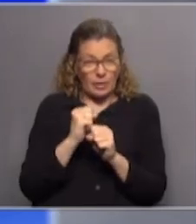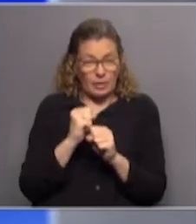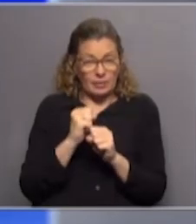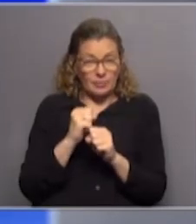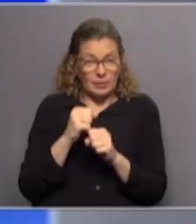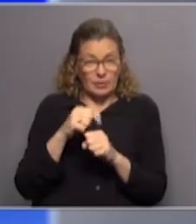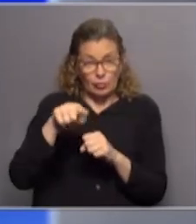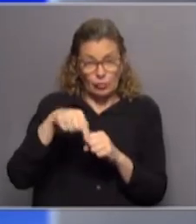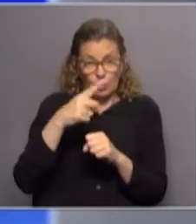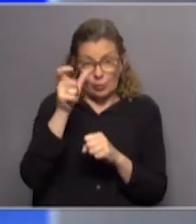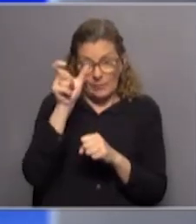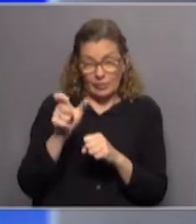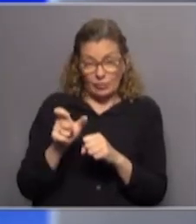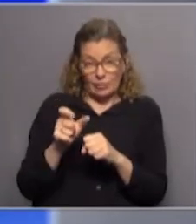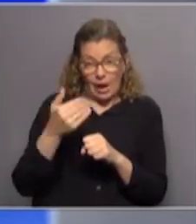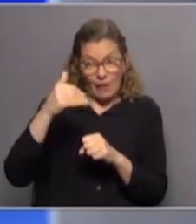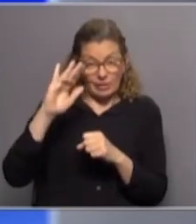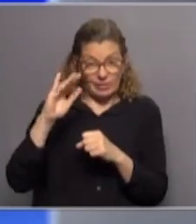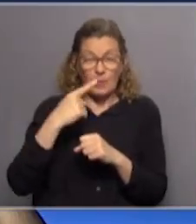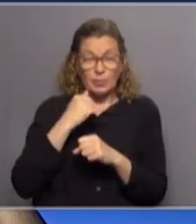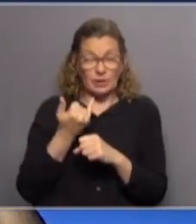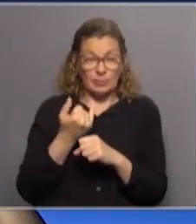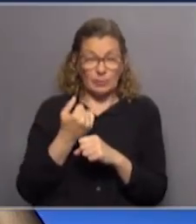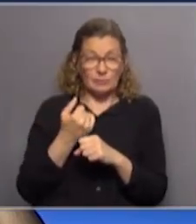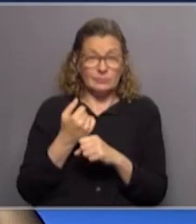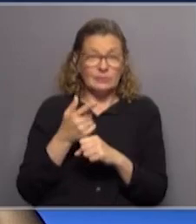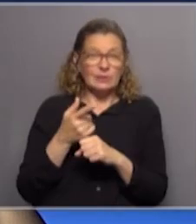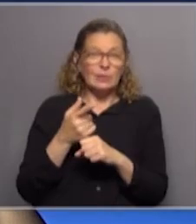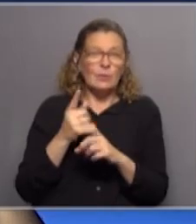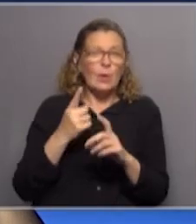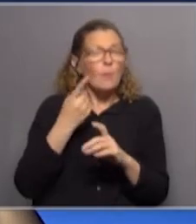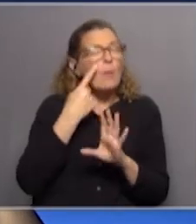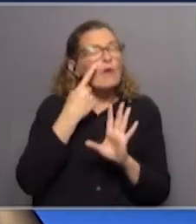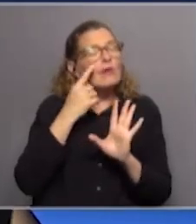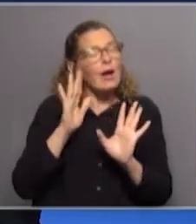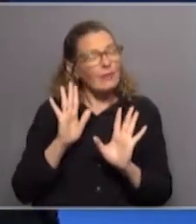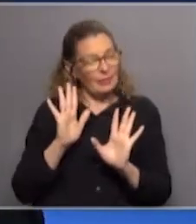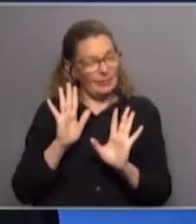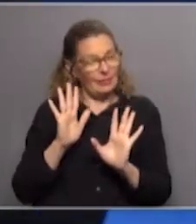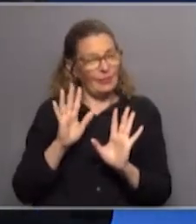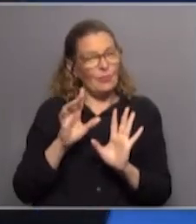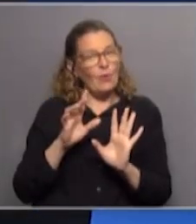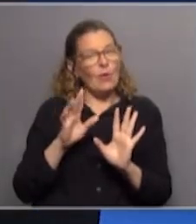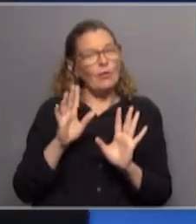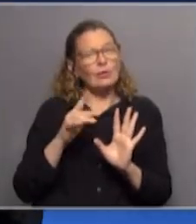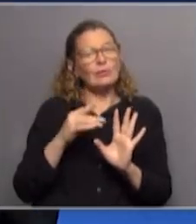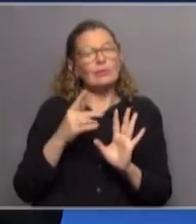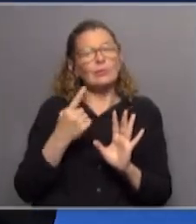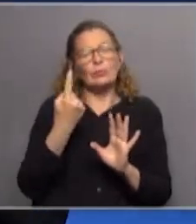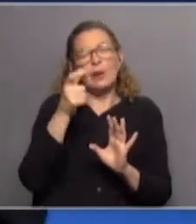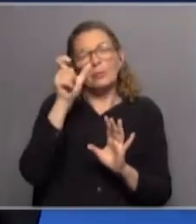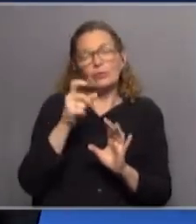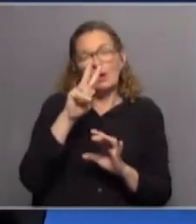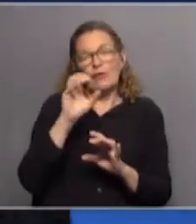la demanda de una persona de una edad avanzada por ponerle el mismo ejemplo? Sí, es un concepto de probabilidad de riesgo porque obviamente una